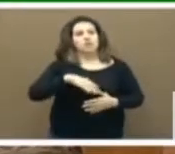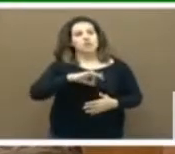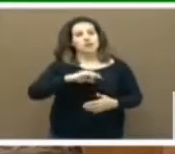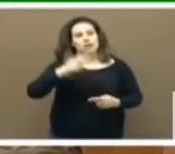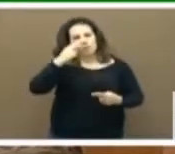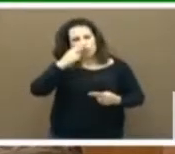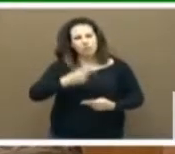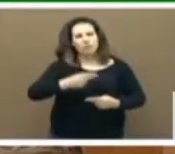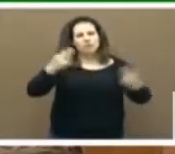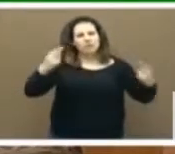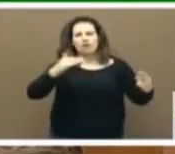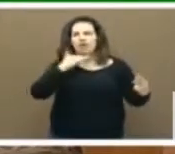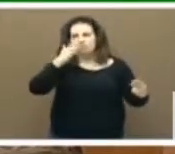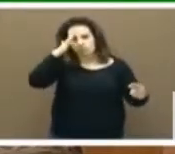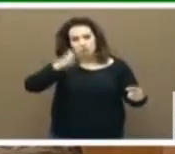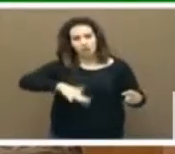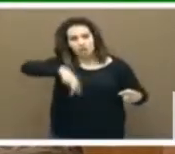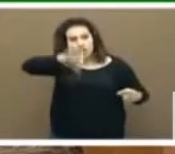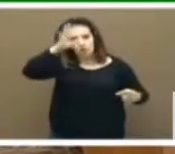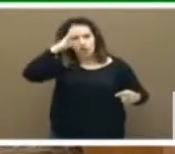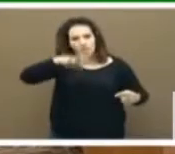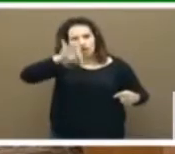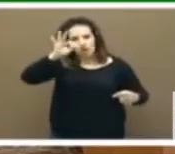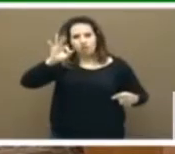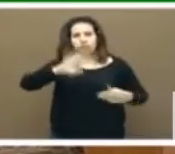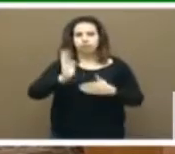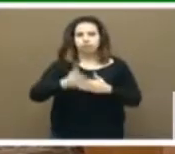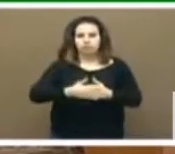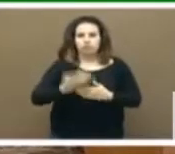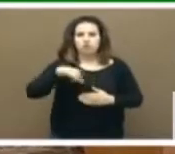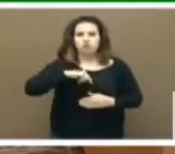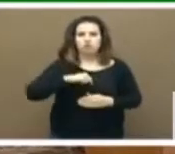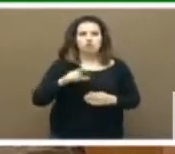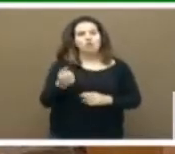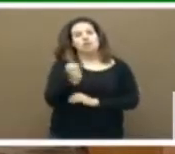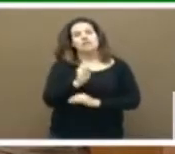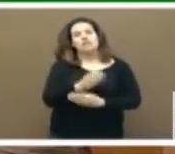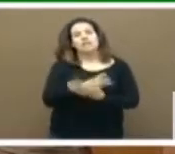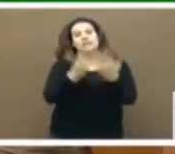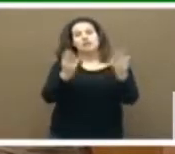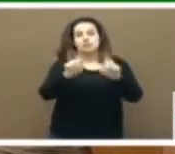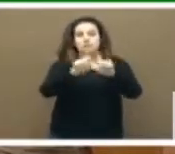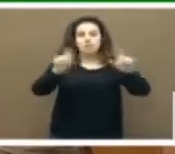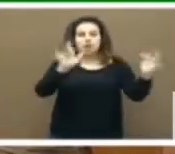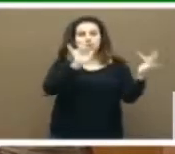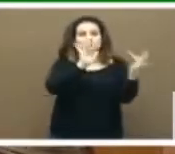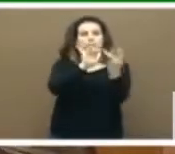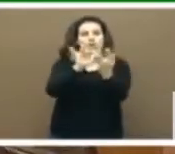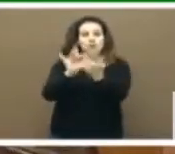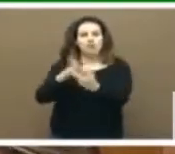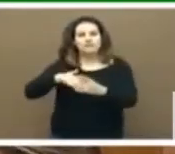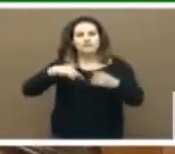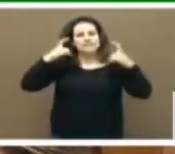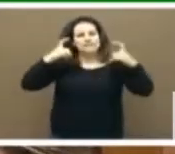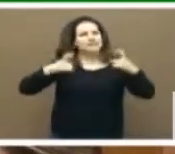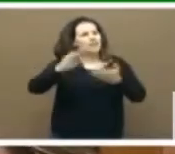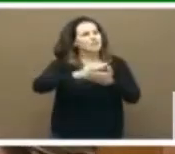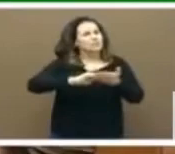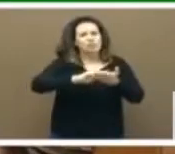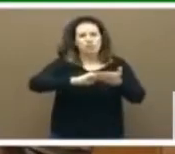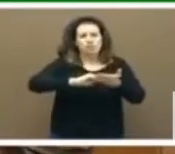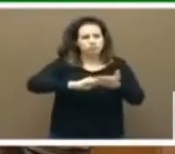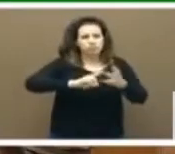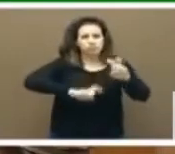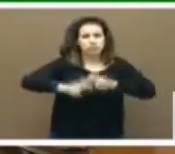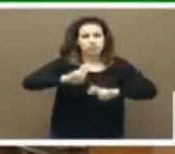su decisión, hemos mantenido contacto con 18 empresas. Con 18 para intentar buscar una solución. La